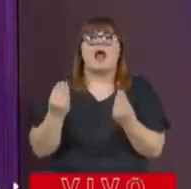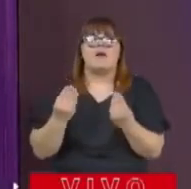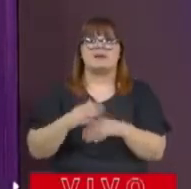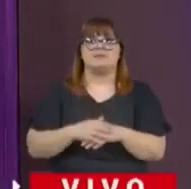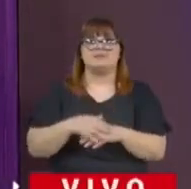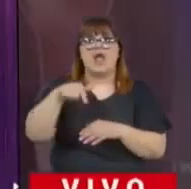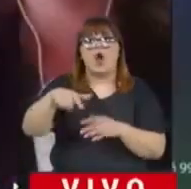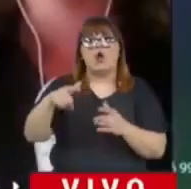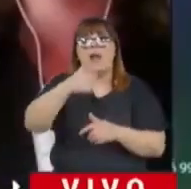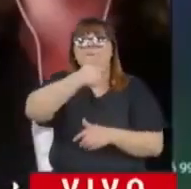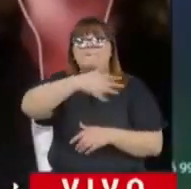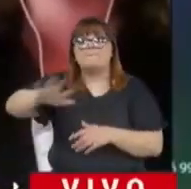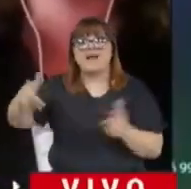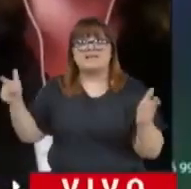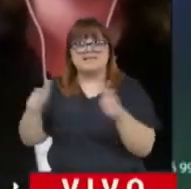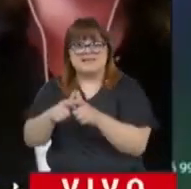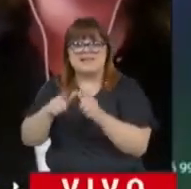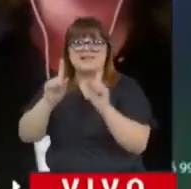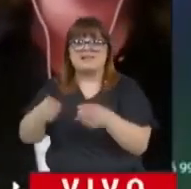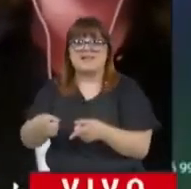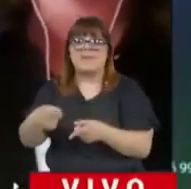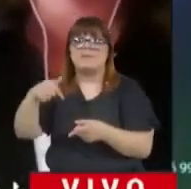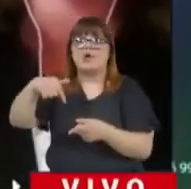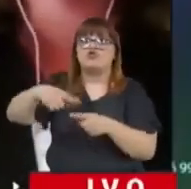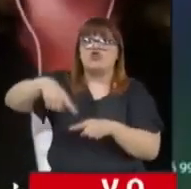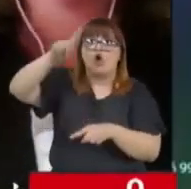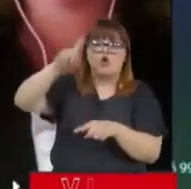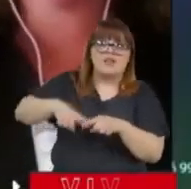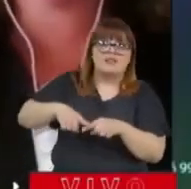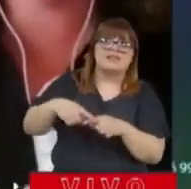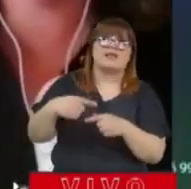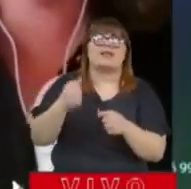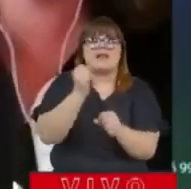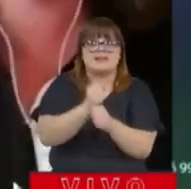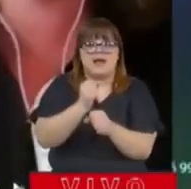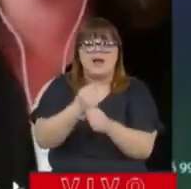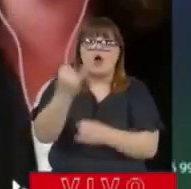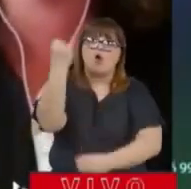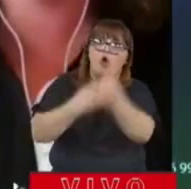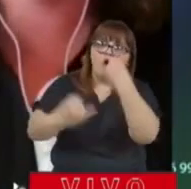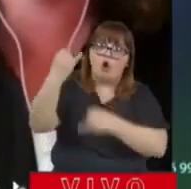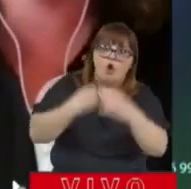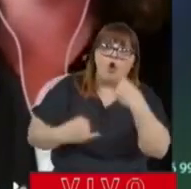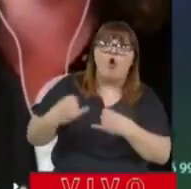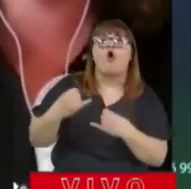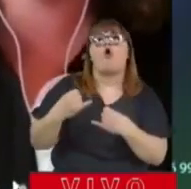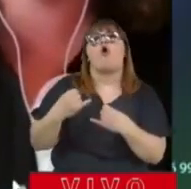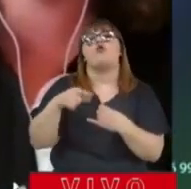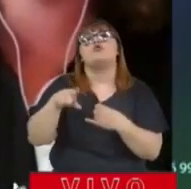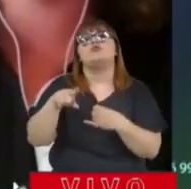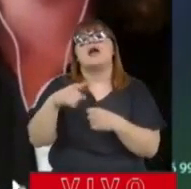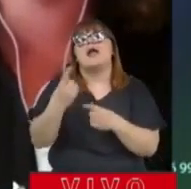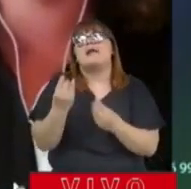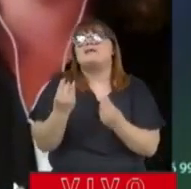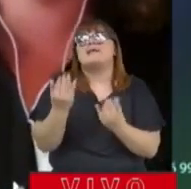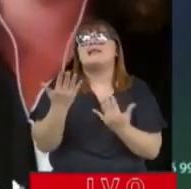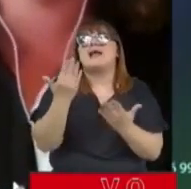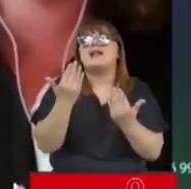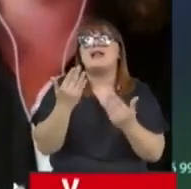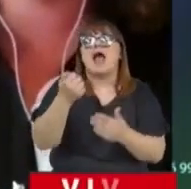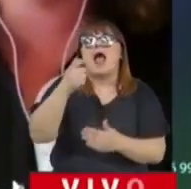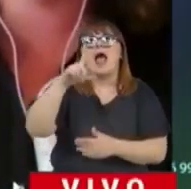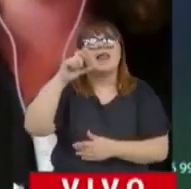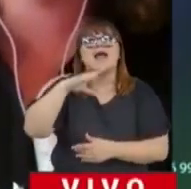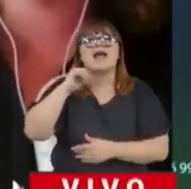sucediendo. Nos vamos a Mar Chiquita con Alejandra Rube, que también estuvo trabajando durante toda la jornada y ahora para aportarnos la primera tendencia.